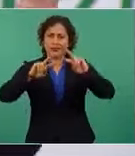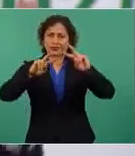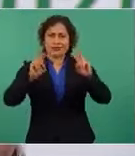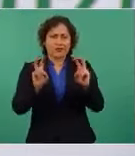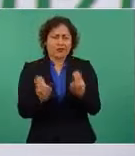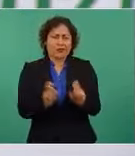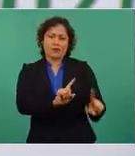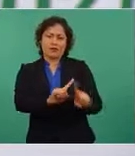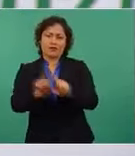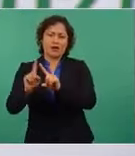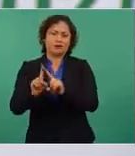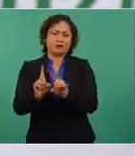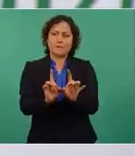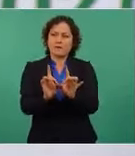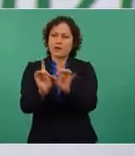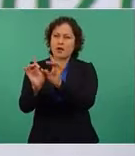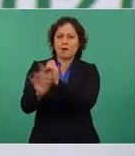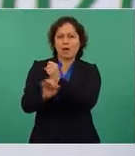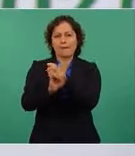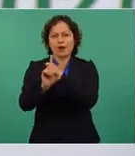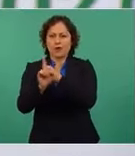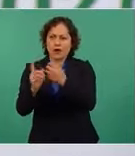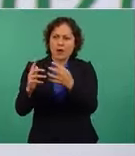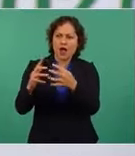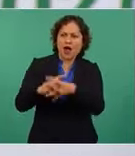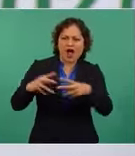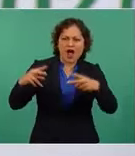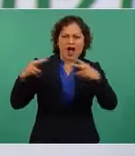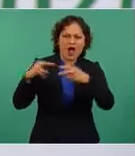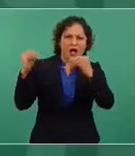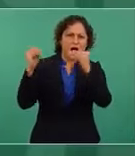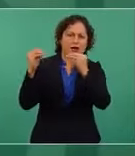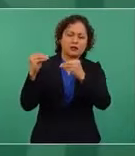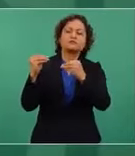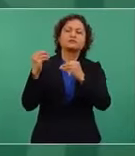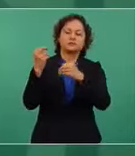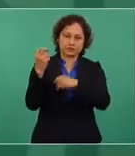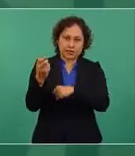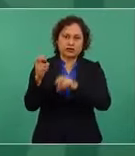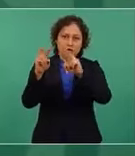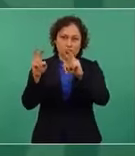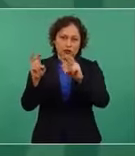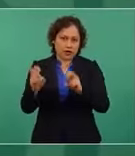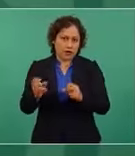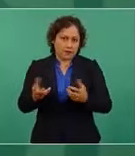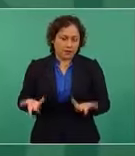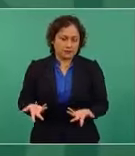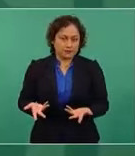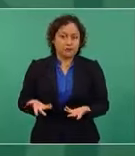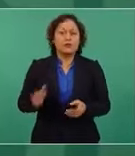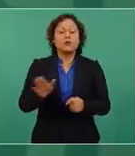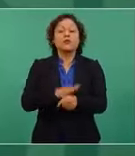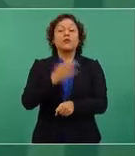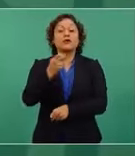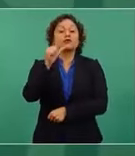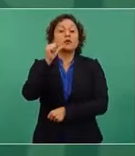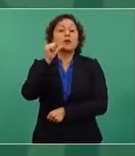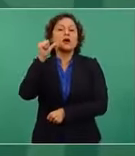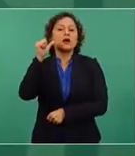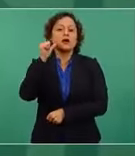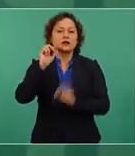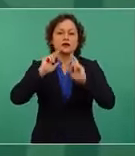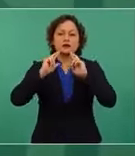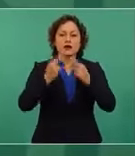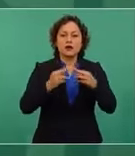guerras y conflictos. Y el día de ayer México propuso y se aceptó por los miembros del Consejo de Seguridad